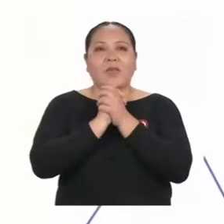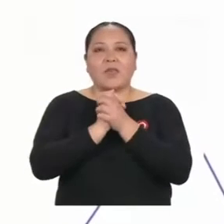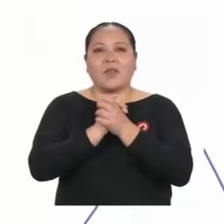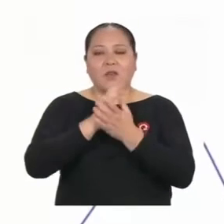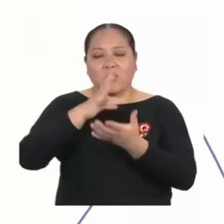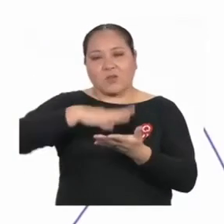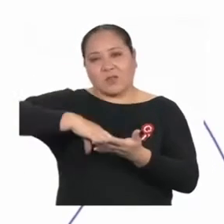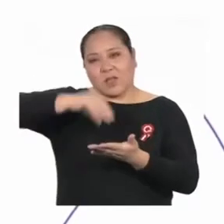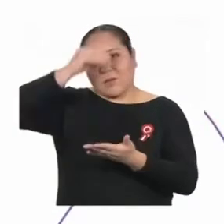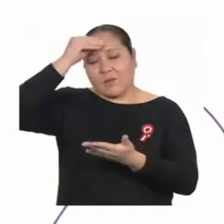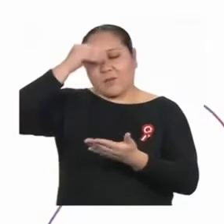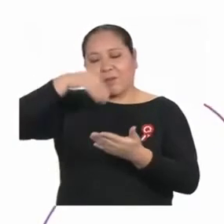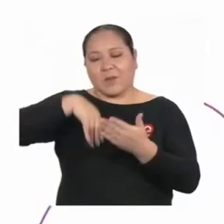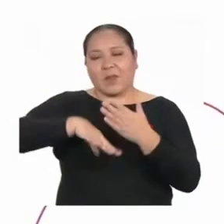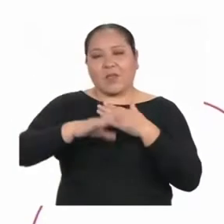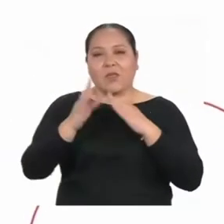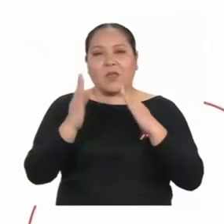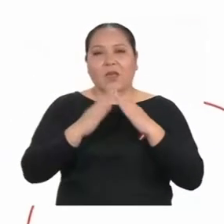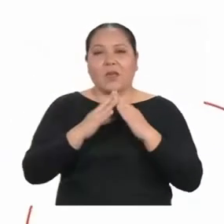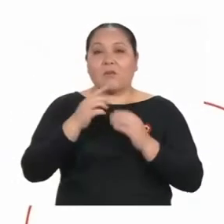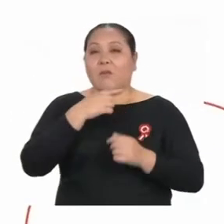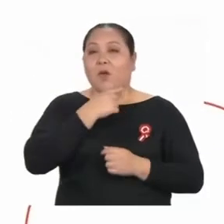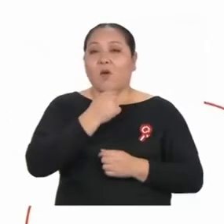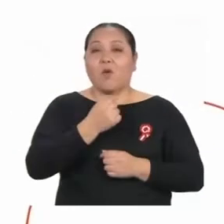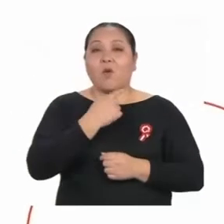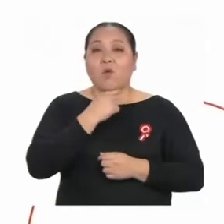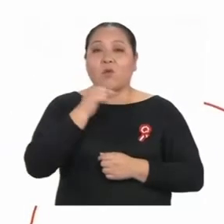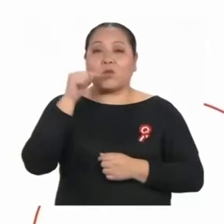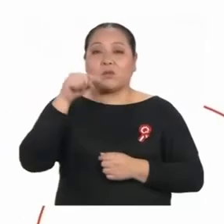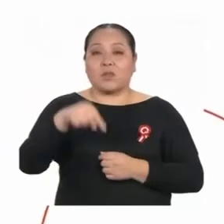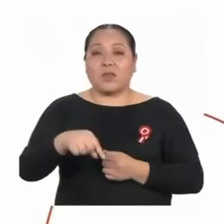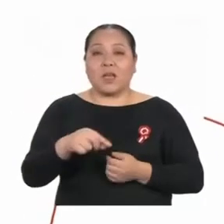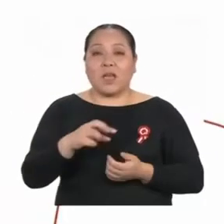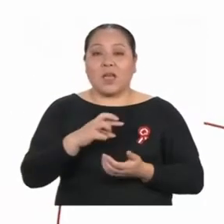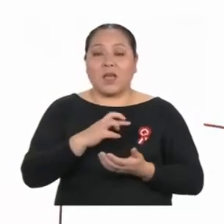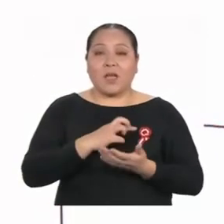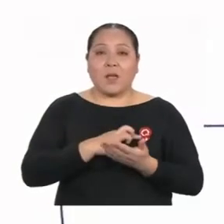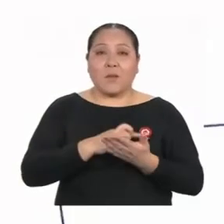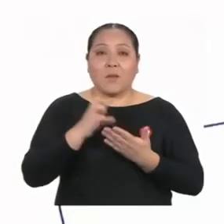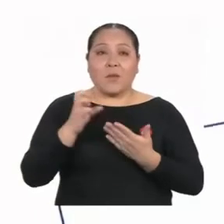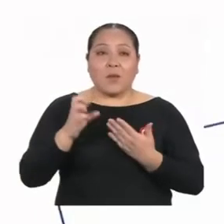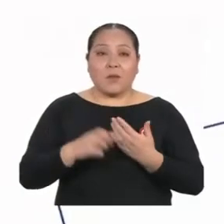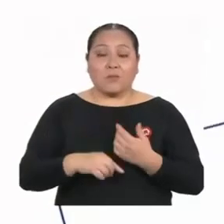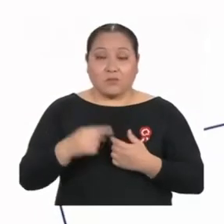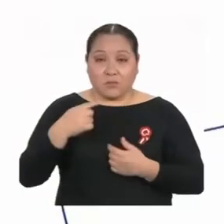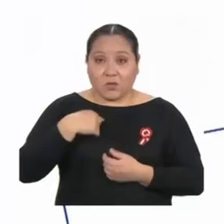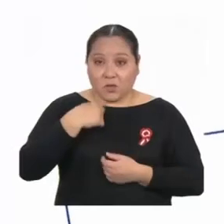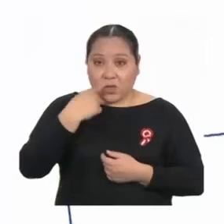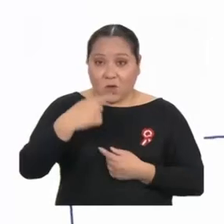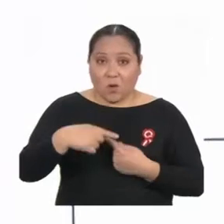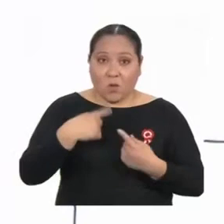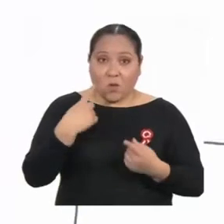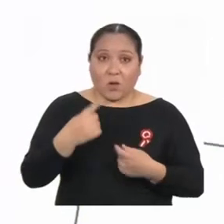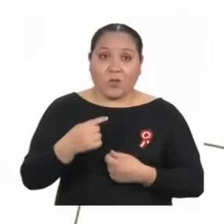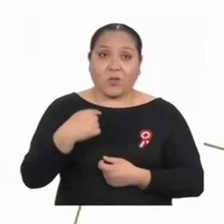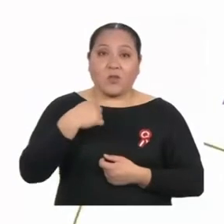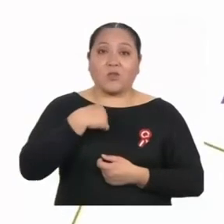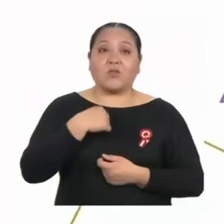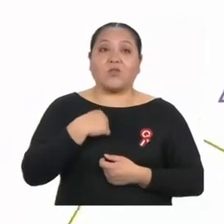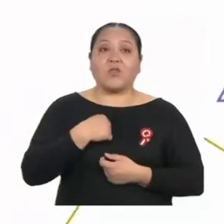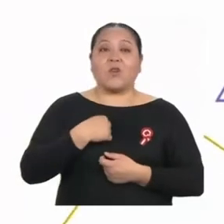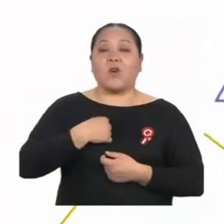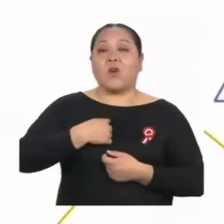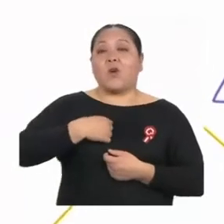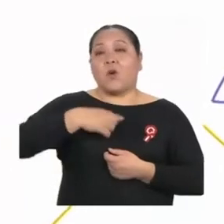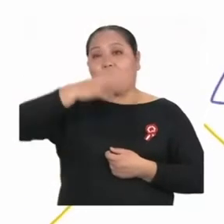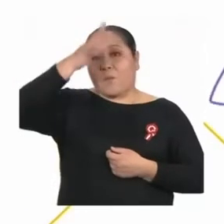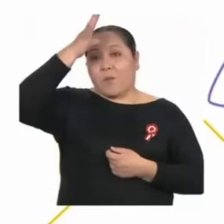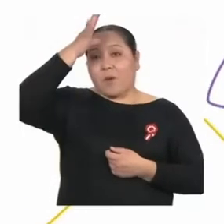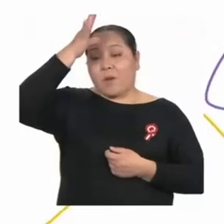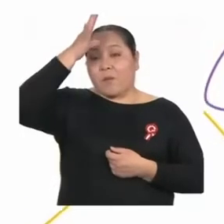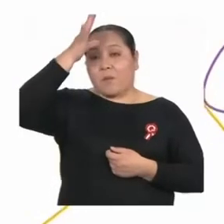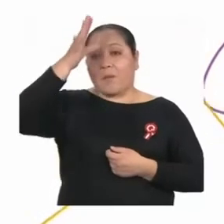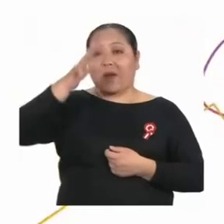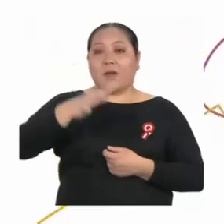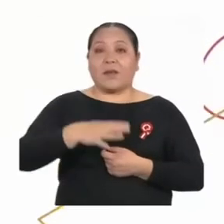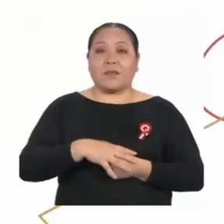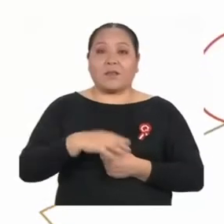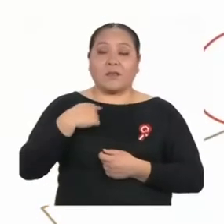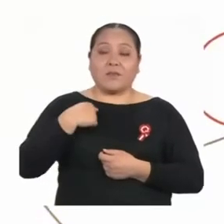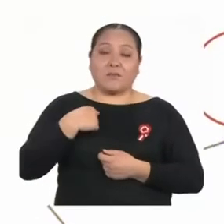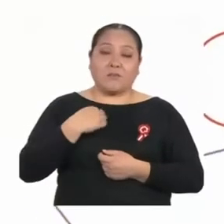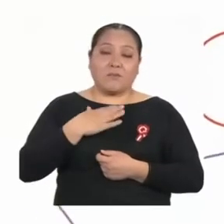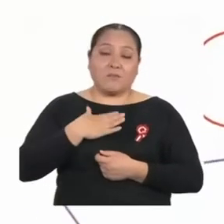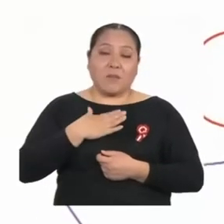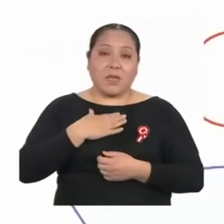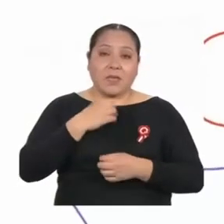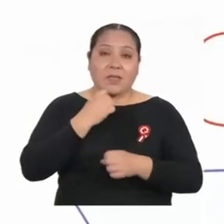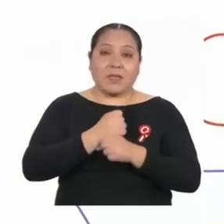Aprendo en Casa, me gusta mucho el programa. Porque te cuento, yo soy un padre de familia y por el trabajo